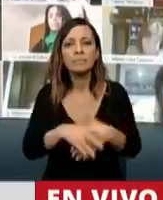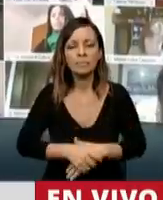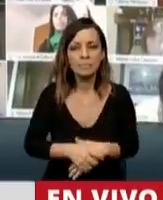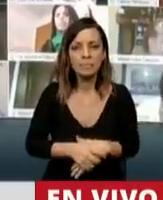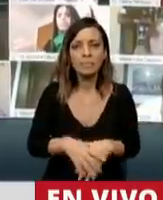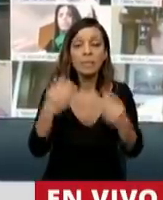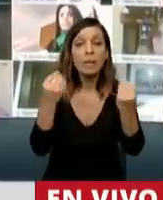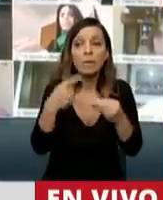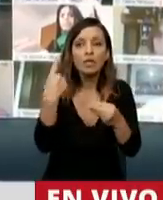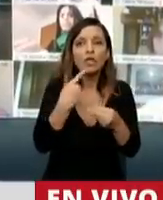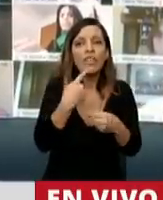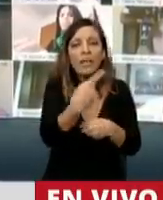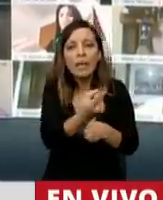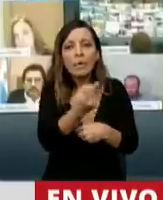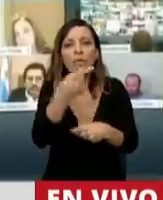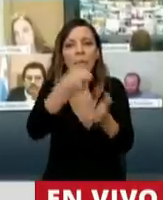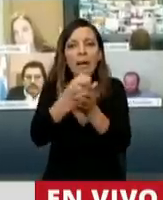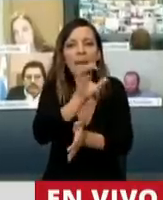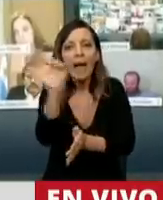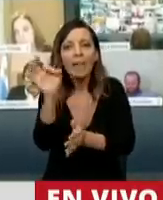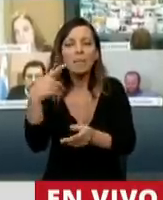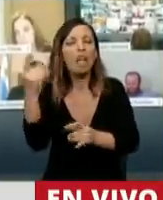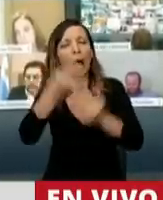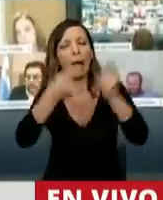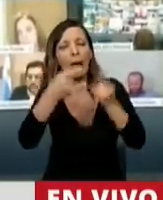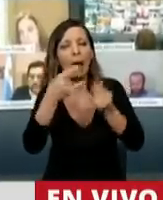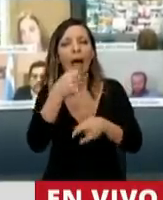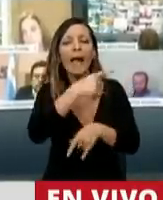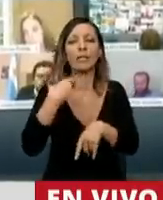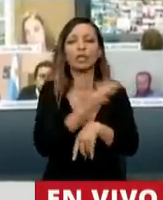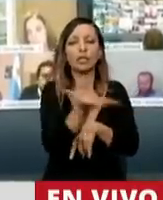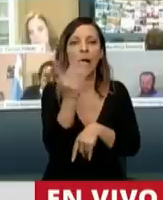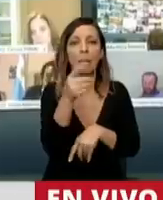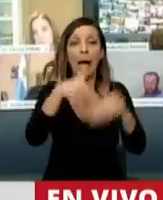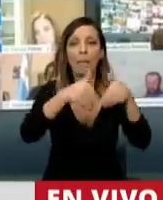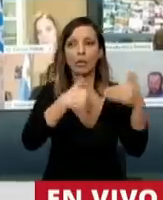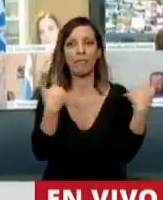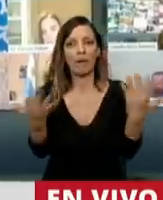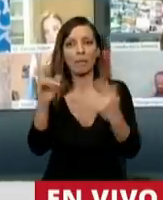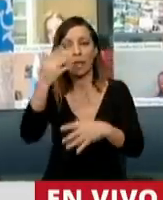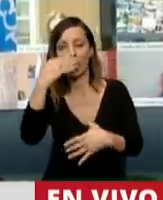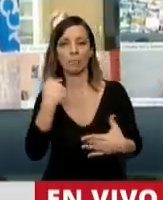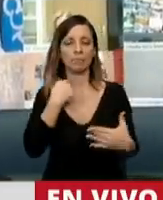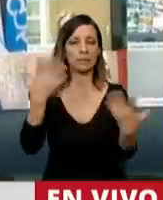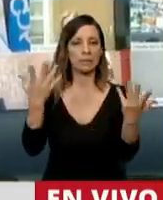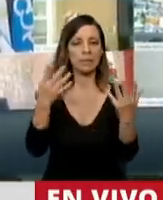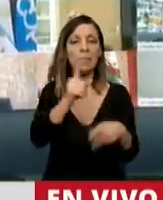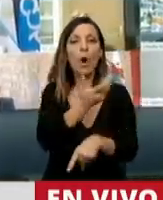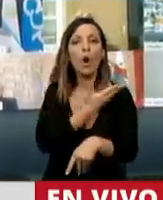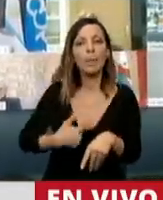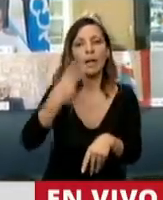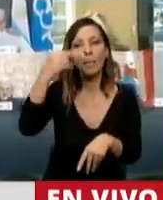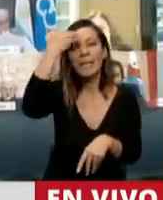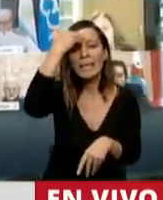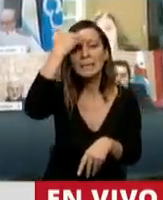Porque dijeron que no iban a pagar más ganancias y le metieron a la sociedad para juntar más votos, pero después no supieron qué hacer. Y un gobierno en el 2015 que había dejado